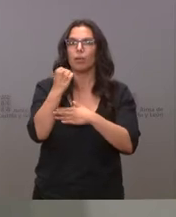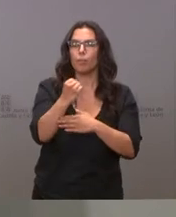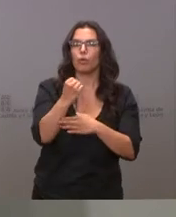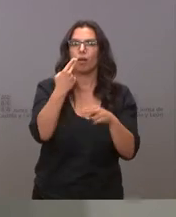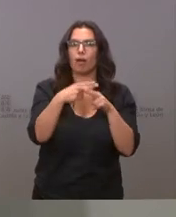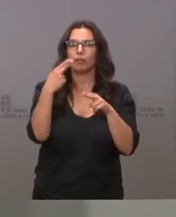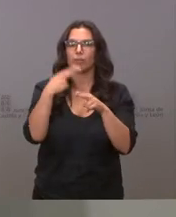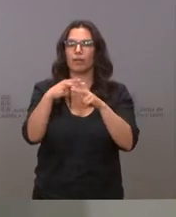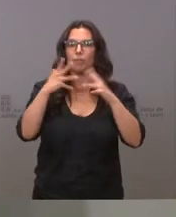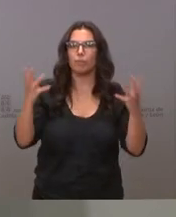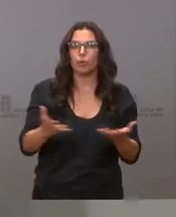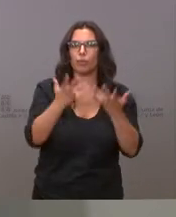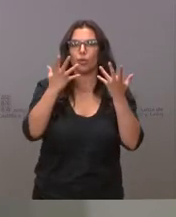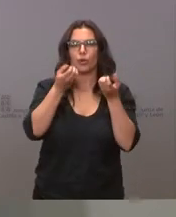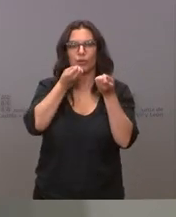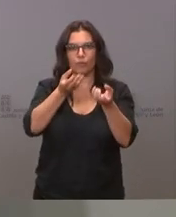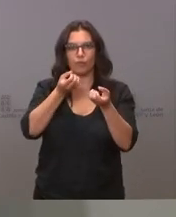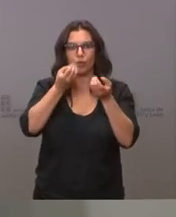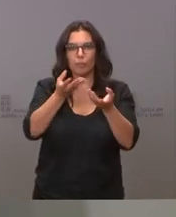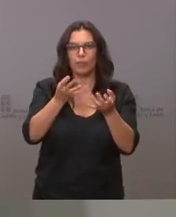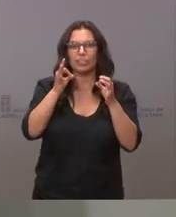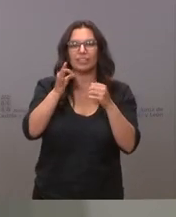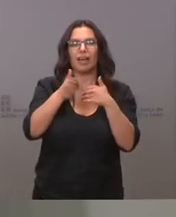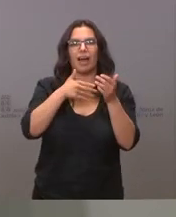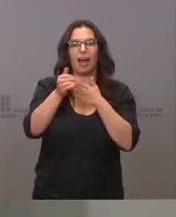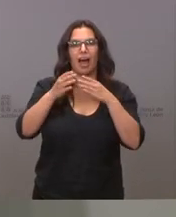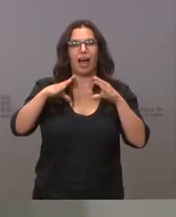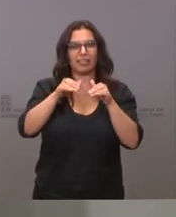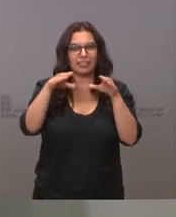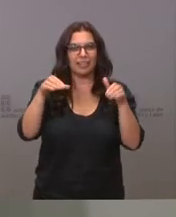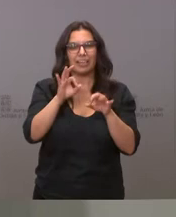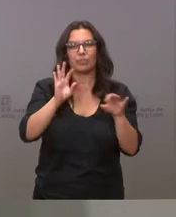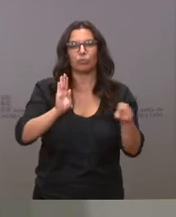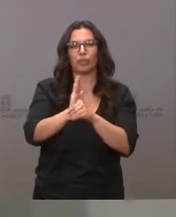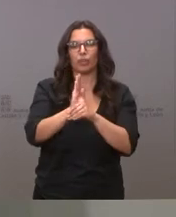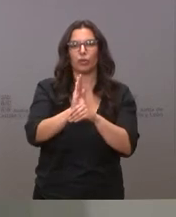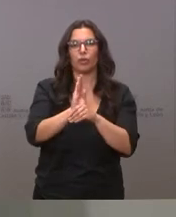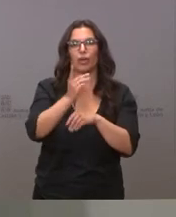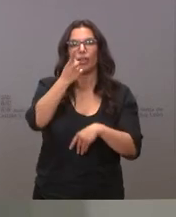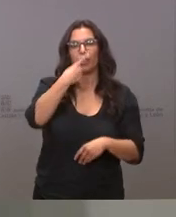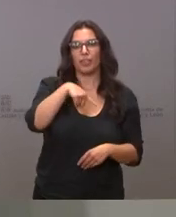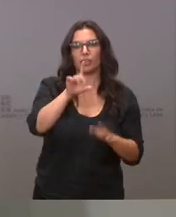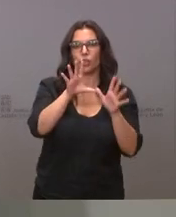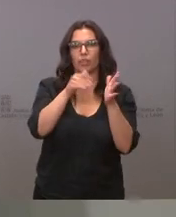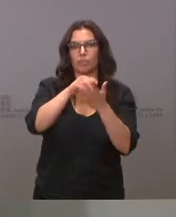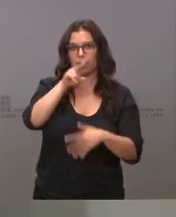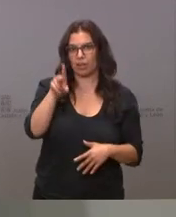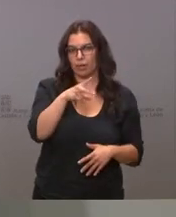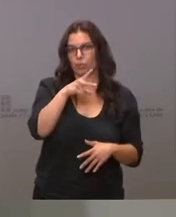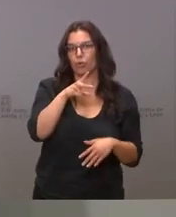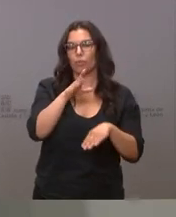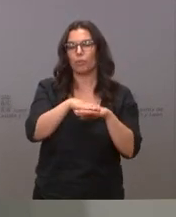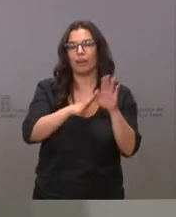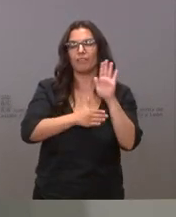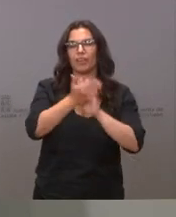de promoción y formación de la artesanía con una subvención de 110.000 euros destinada a la